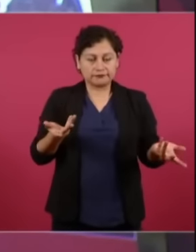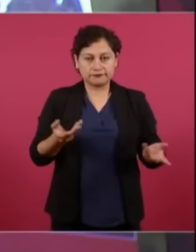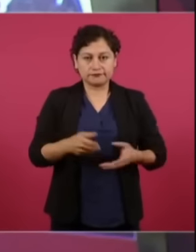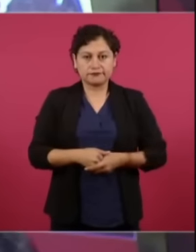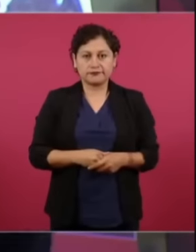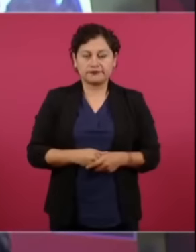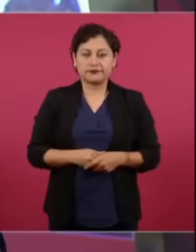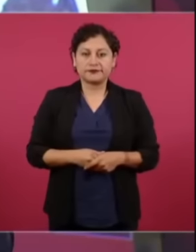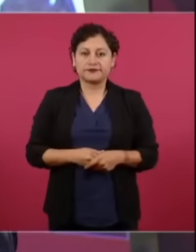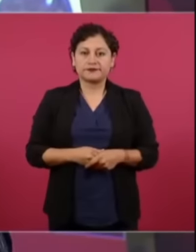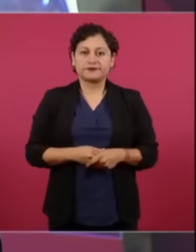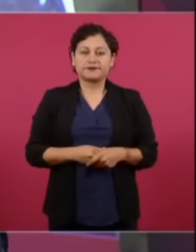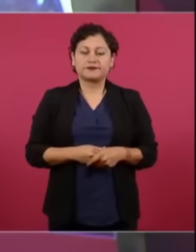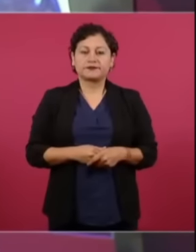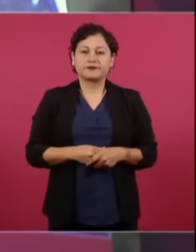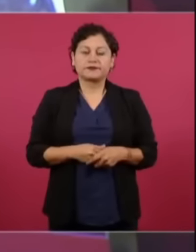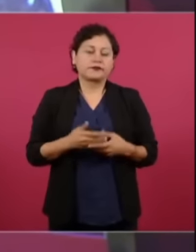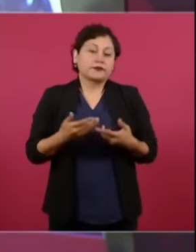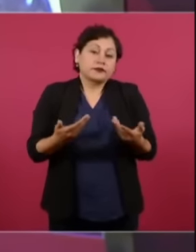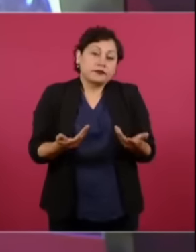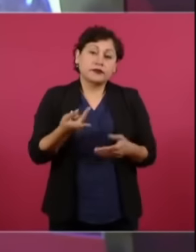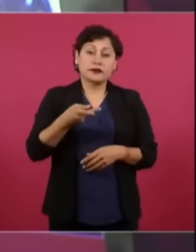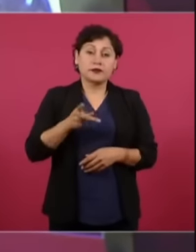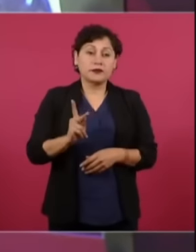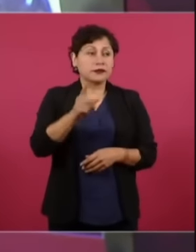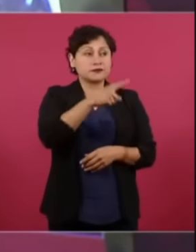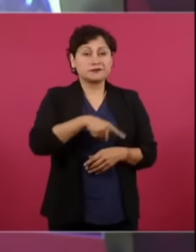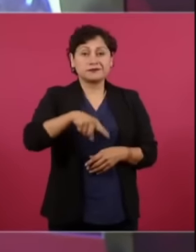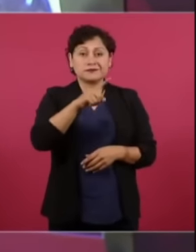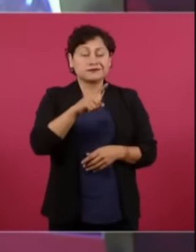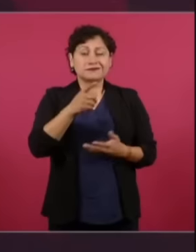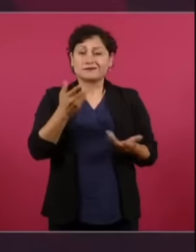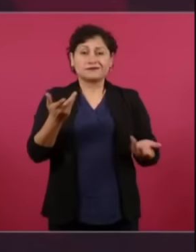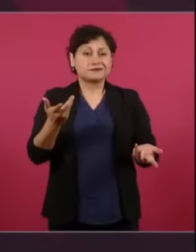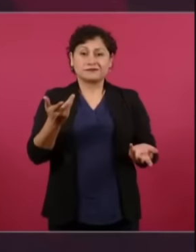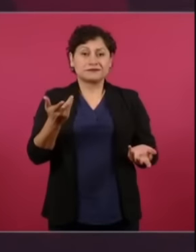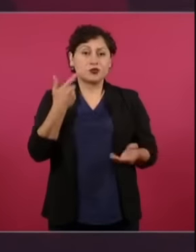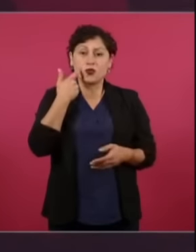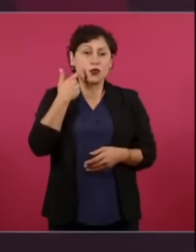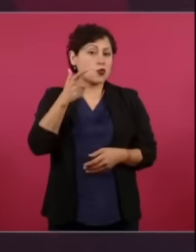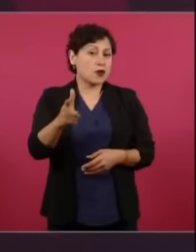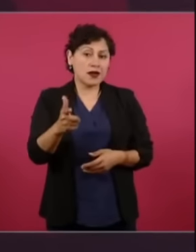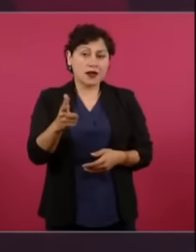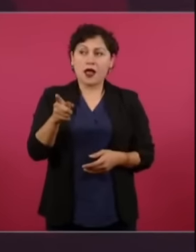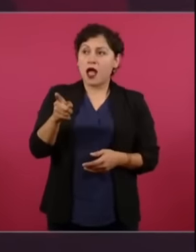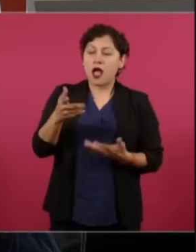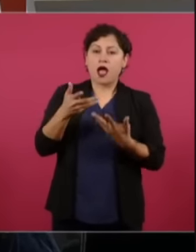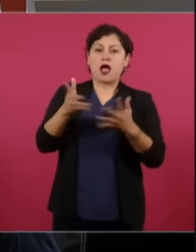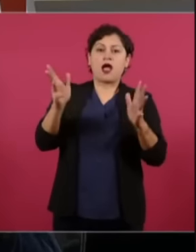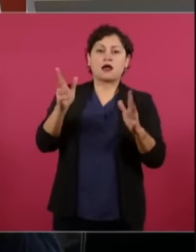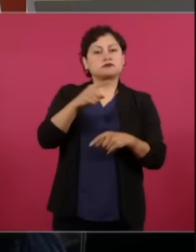pero no quieren aceptar la nueva realidad a ver si está eso